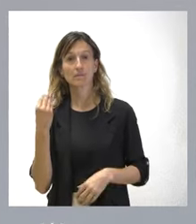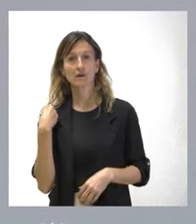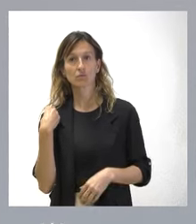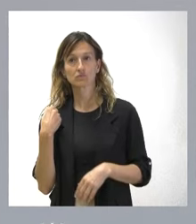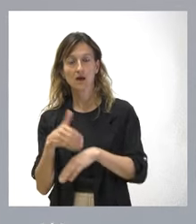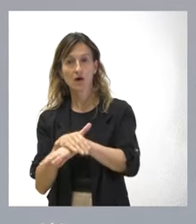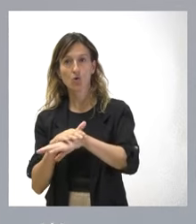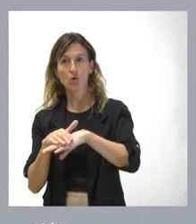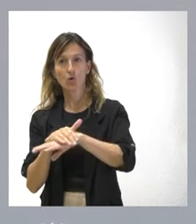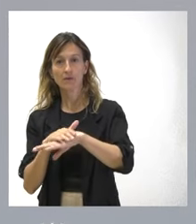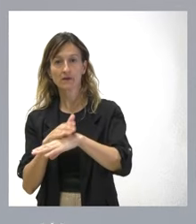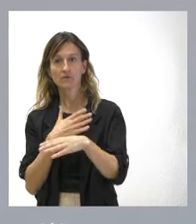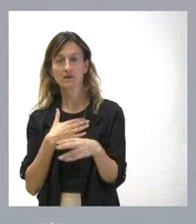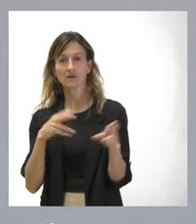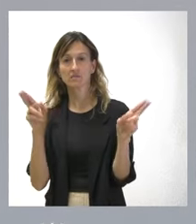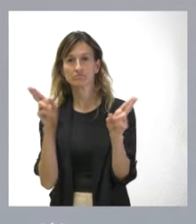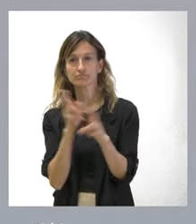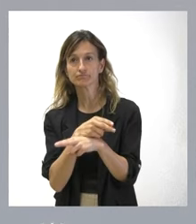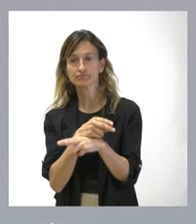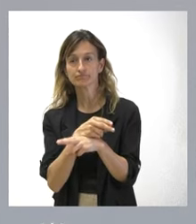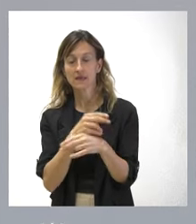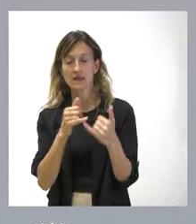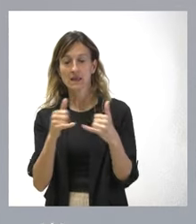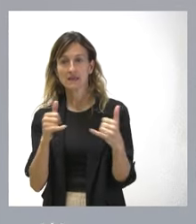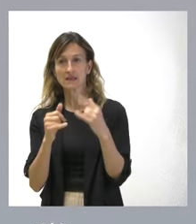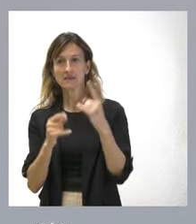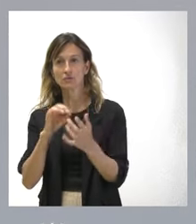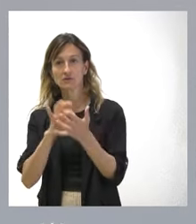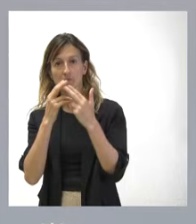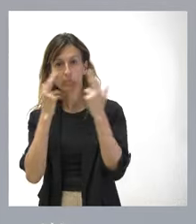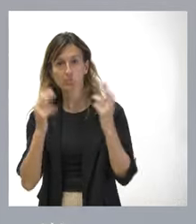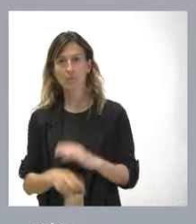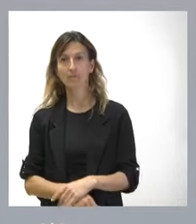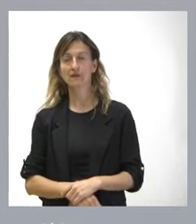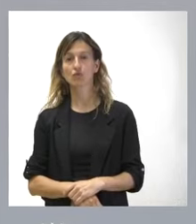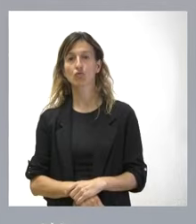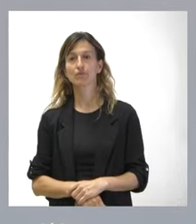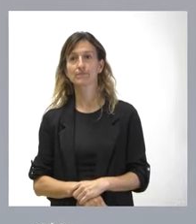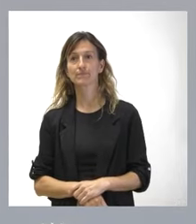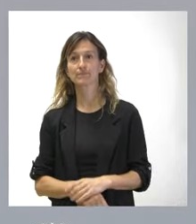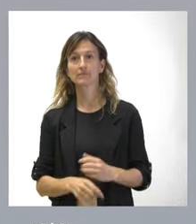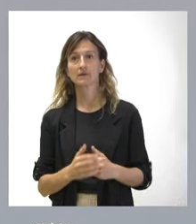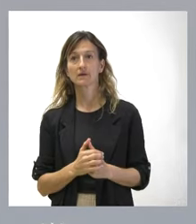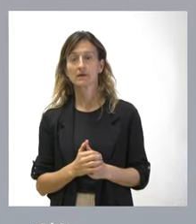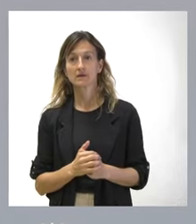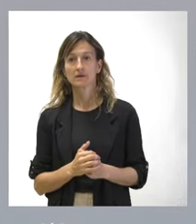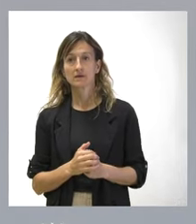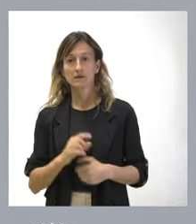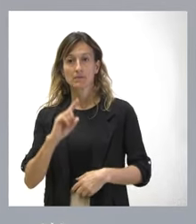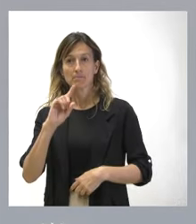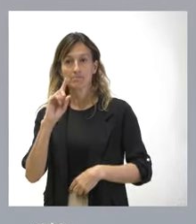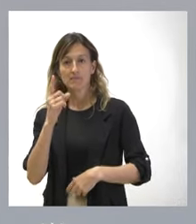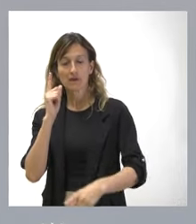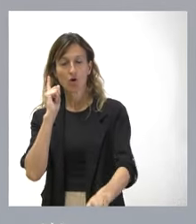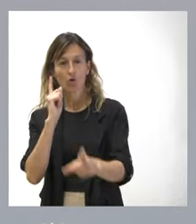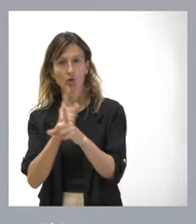del Gobierno es plantear la supresión de algunas líneas del servicio público. Y a nosotros en este asunto ser los primeros que nos opusimos o